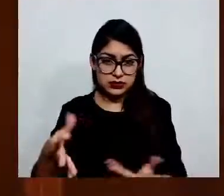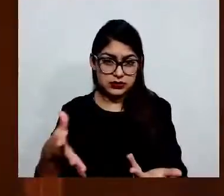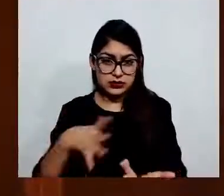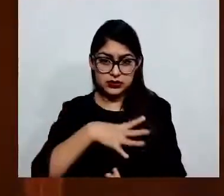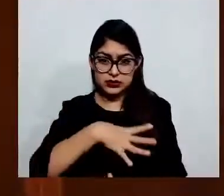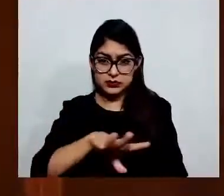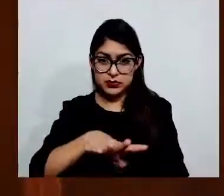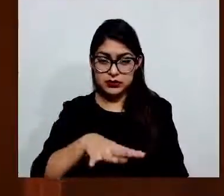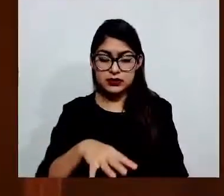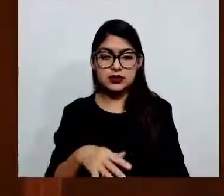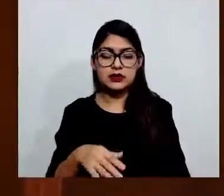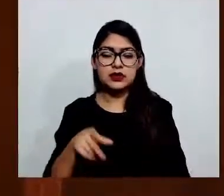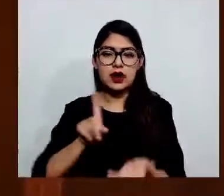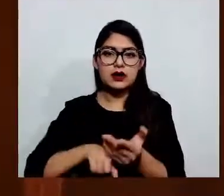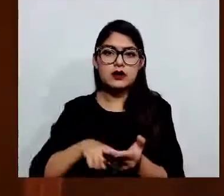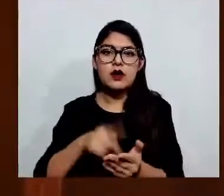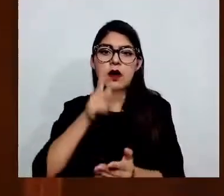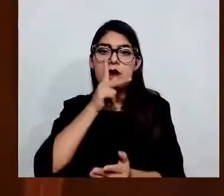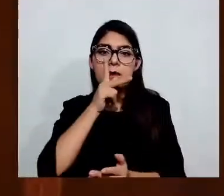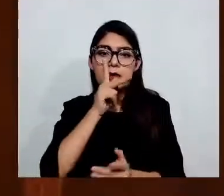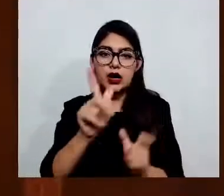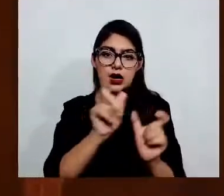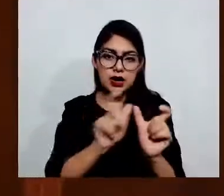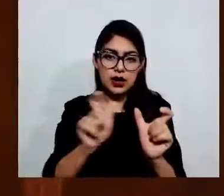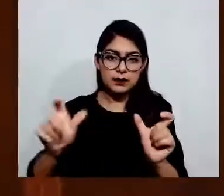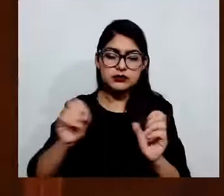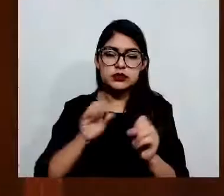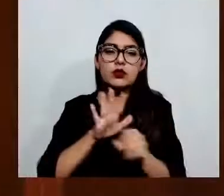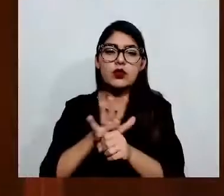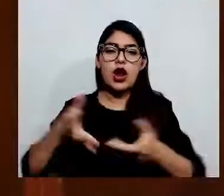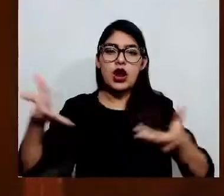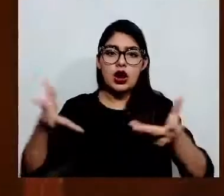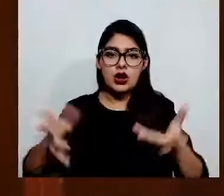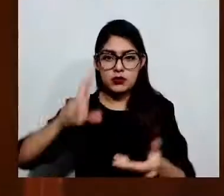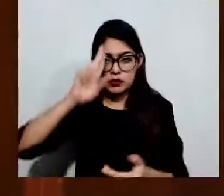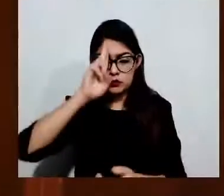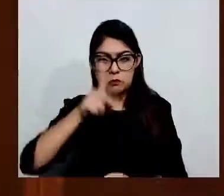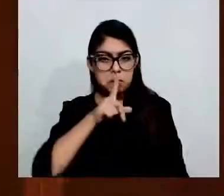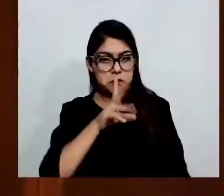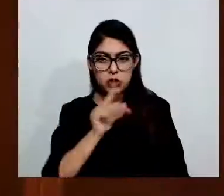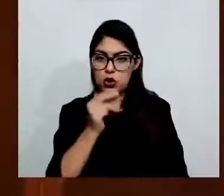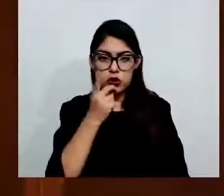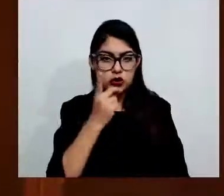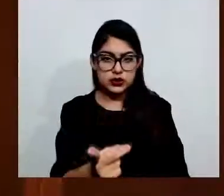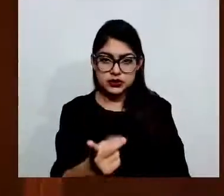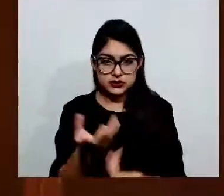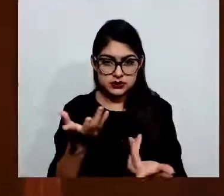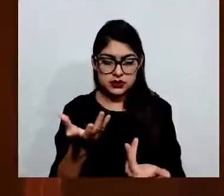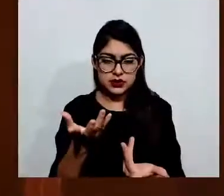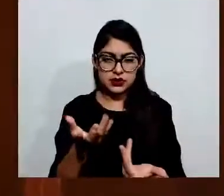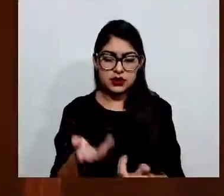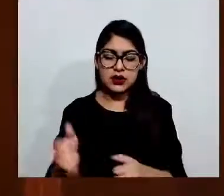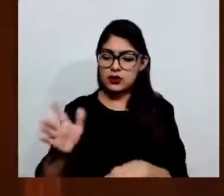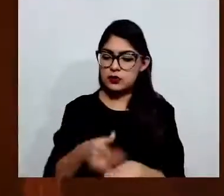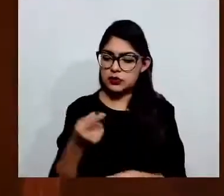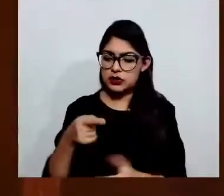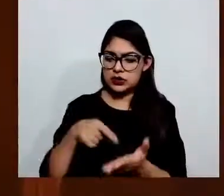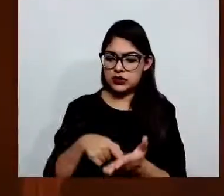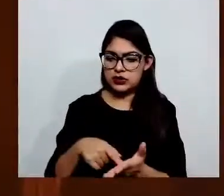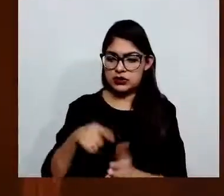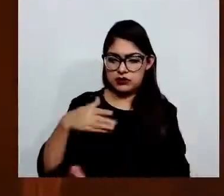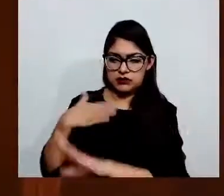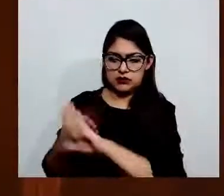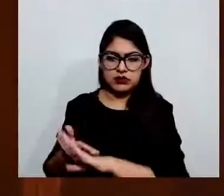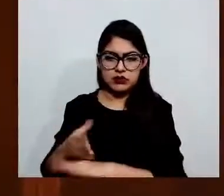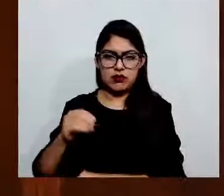qué conductas están prohibidas, porque contienen una ofensa o desprecio, sin olvidar hacer